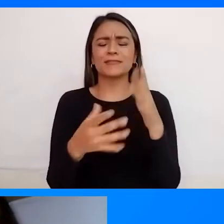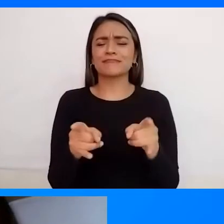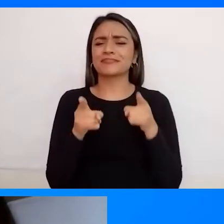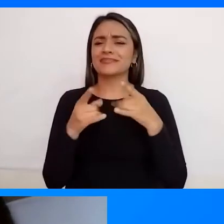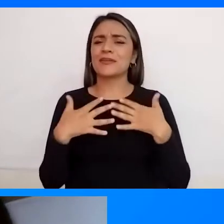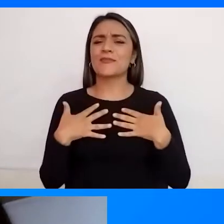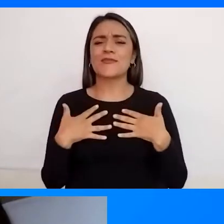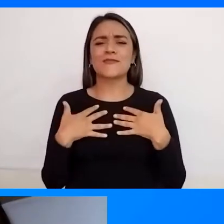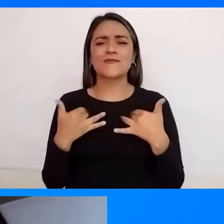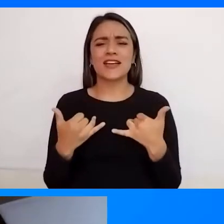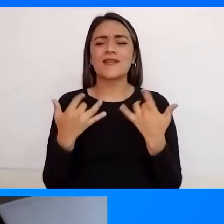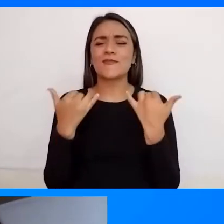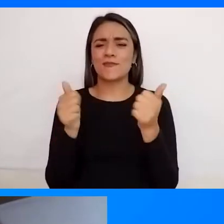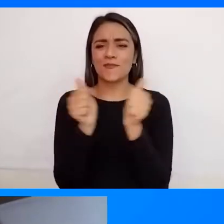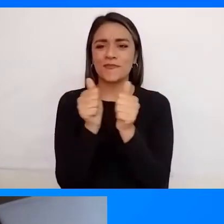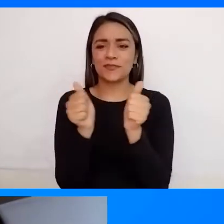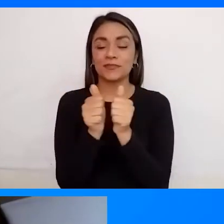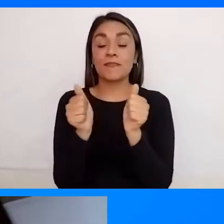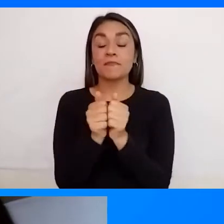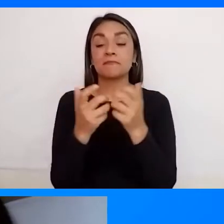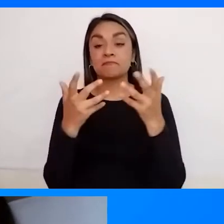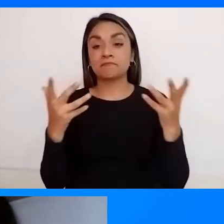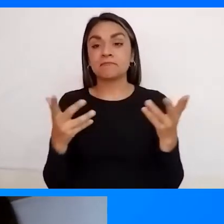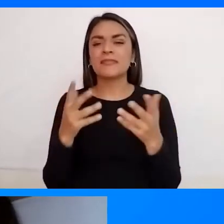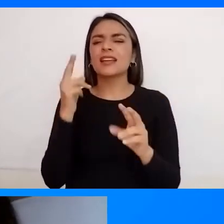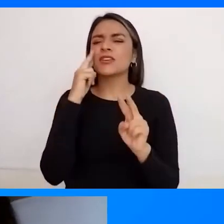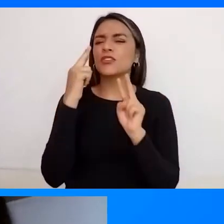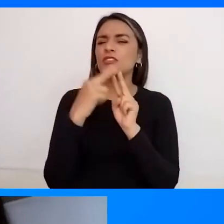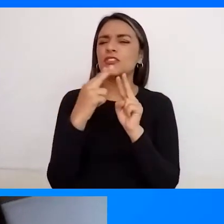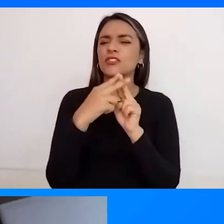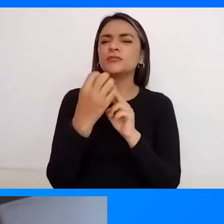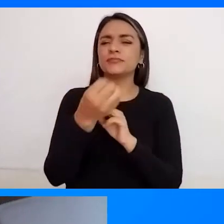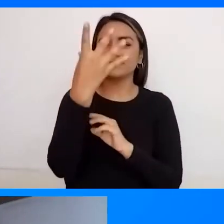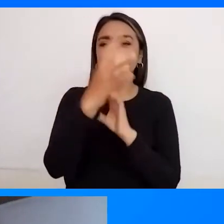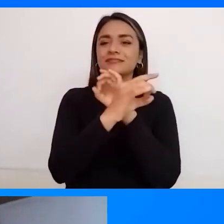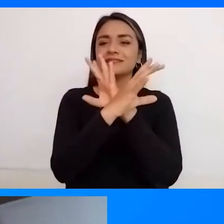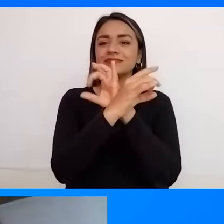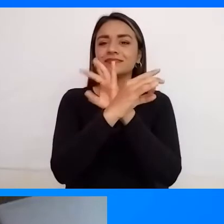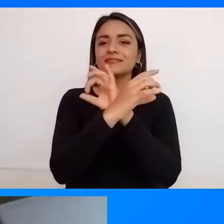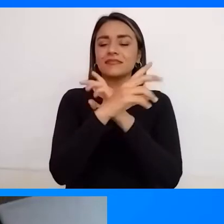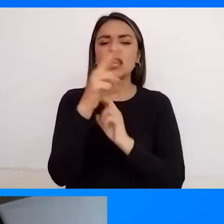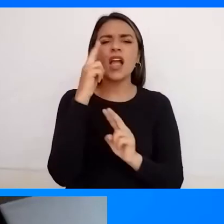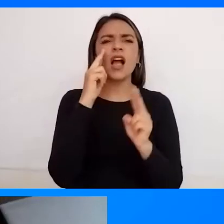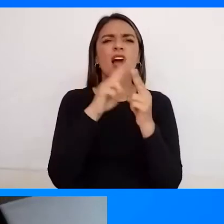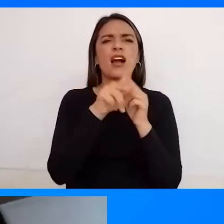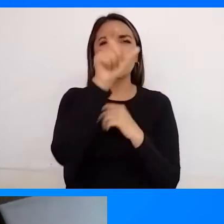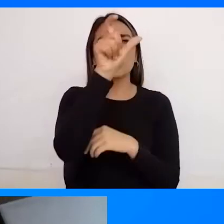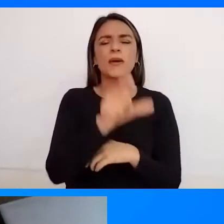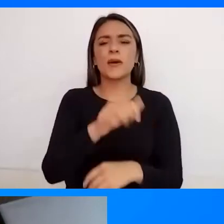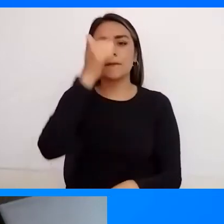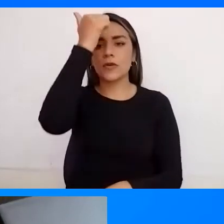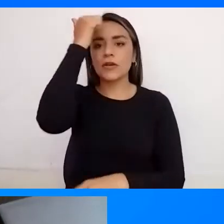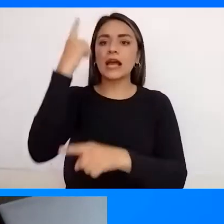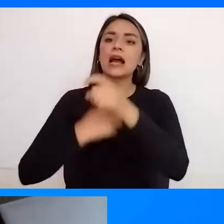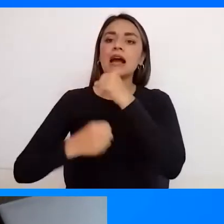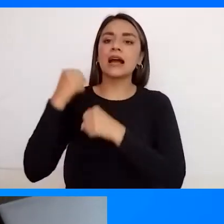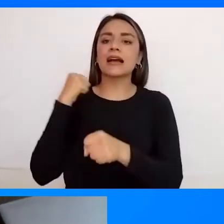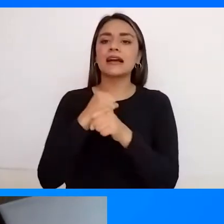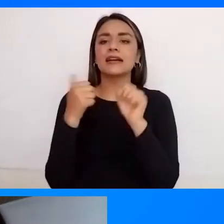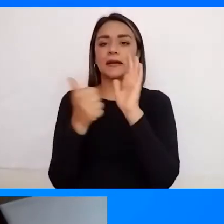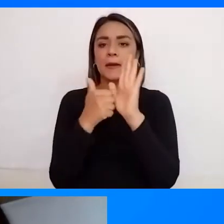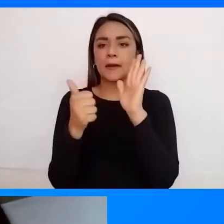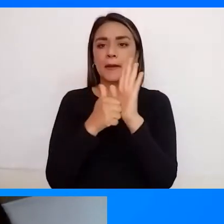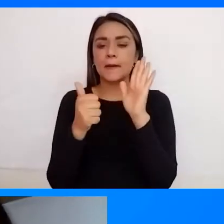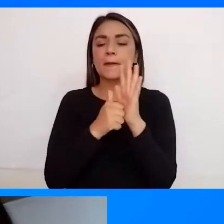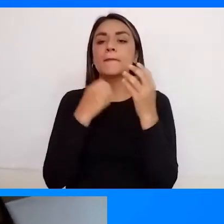feliz de estar aquí Ahora, bueno, ¿quién me conoce? Cuéntenme ahí por el chat quién ha visto y quién vio el año pasado la cátedra Para